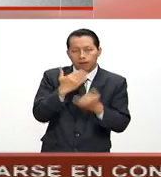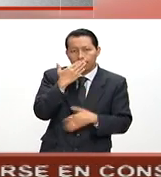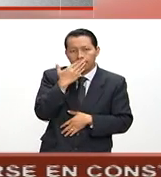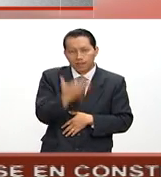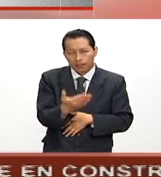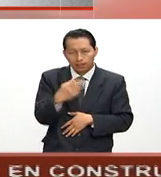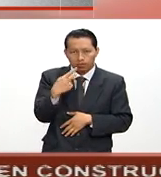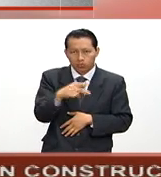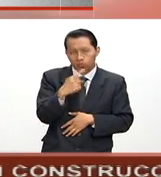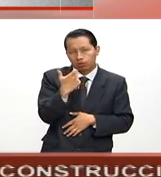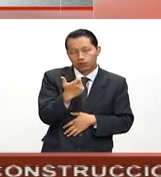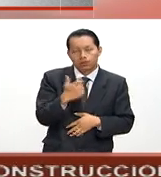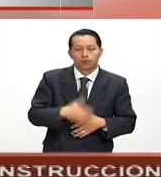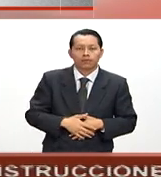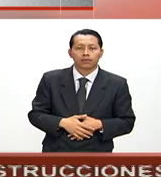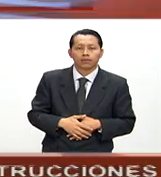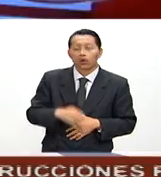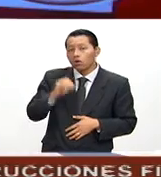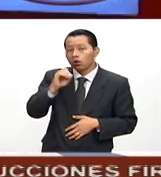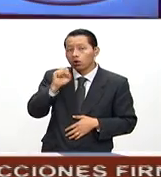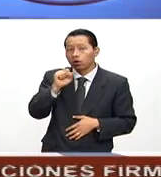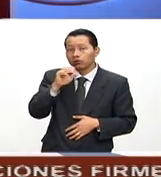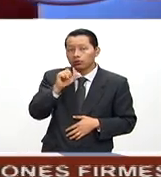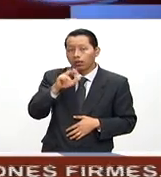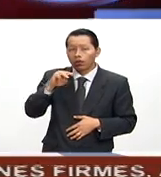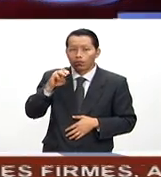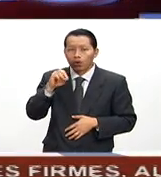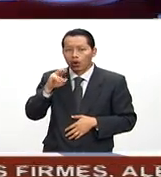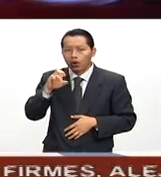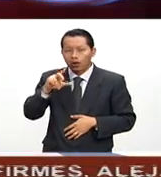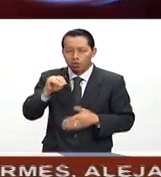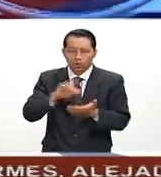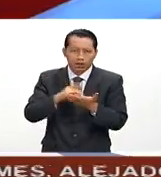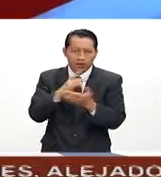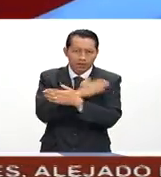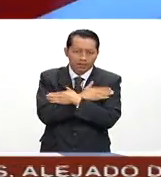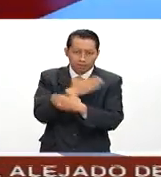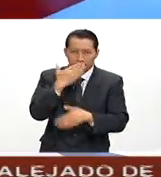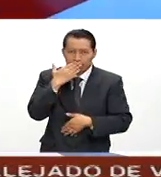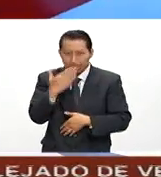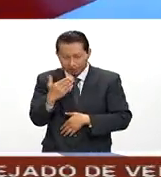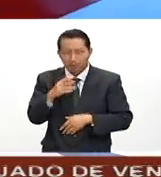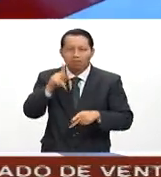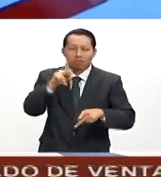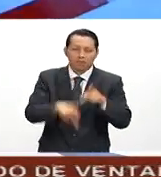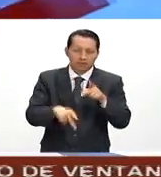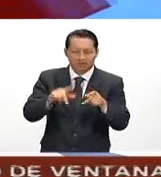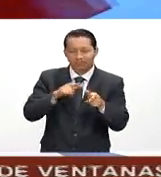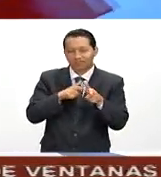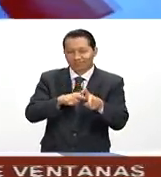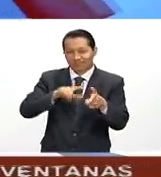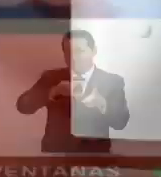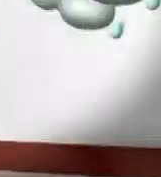es su dinero. Muy bien, Óscar Moreno, gracias. Un fuerte abrazo. Vamos a una pausa. Regresamos. Esto es México al Día.